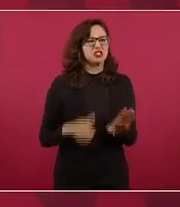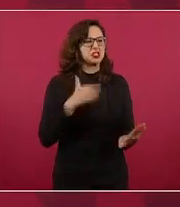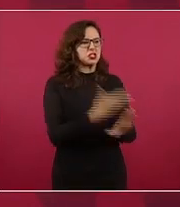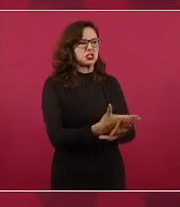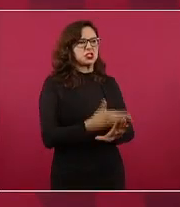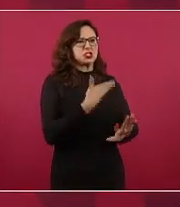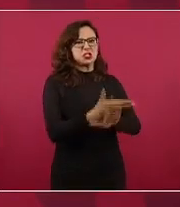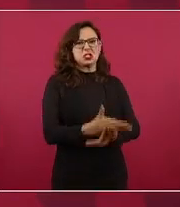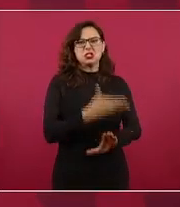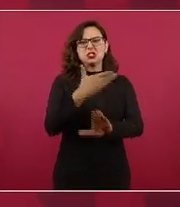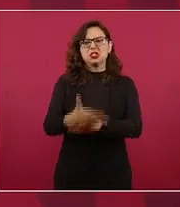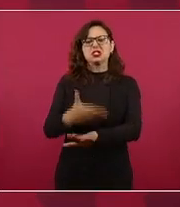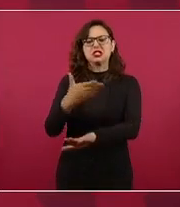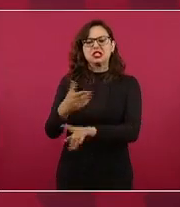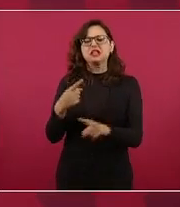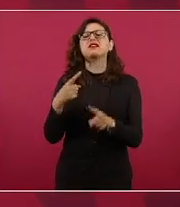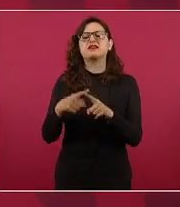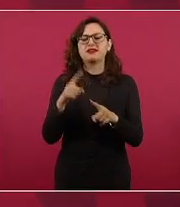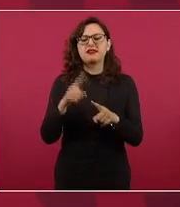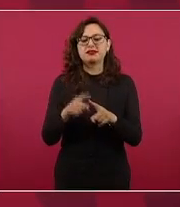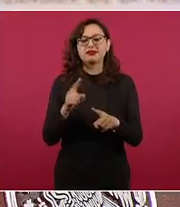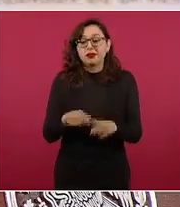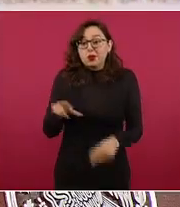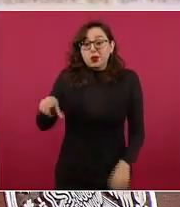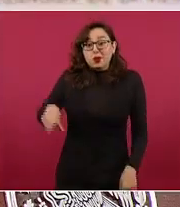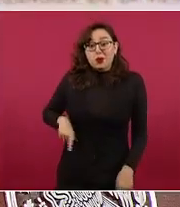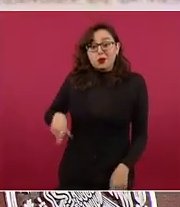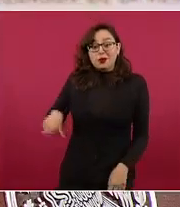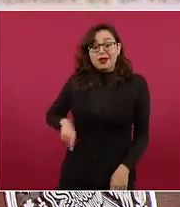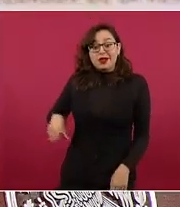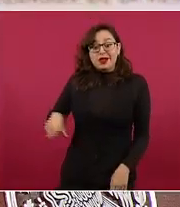humanos era el Estado